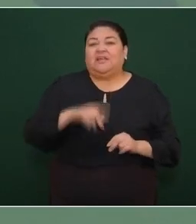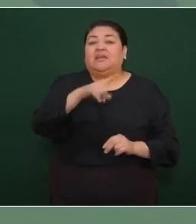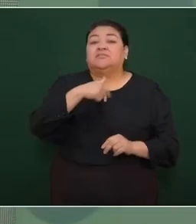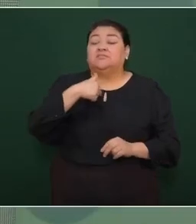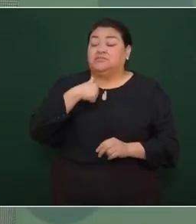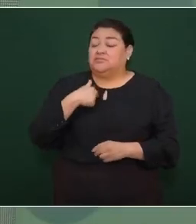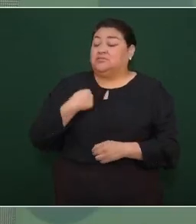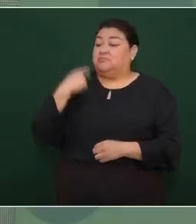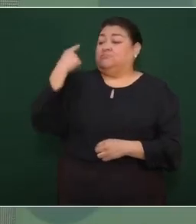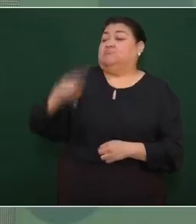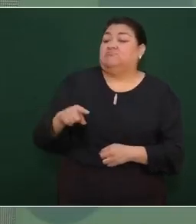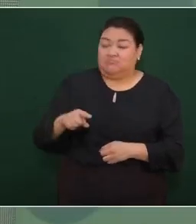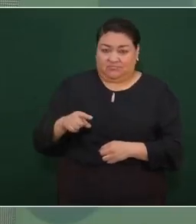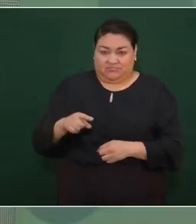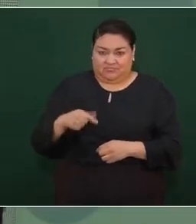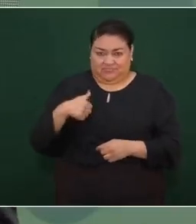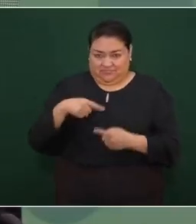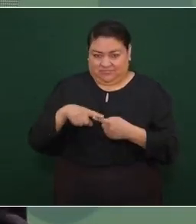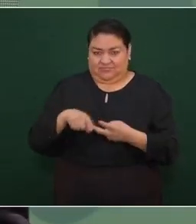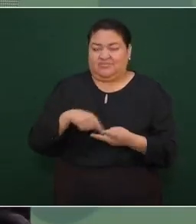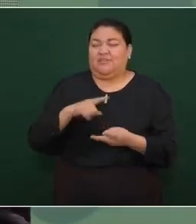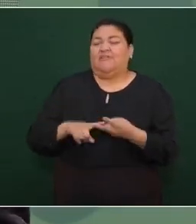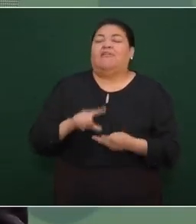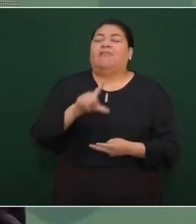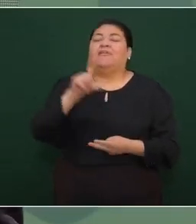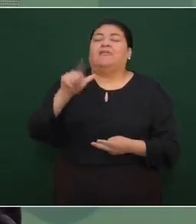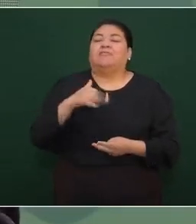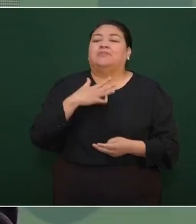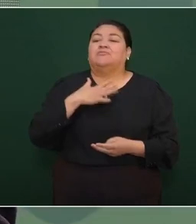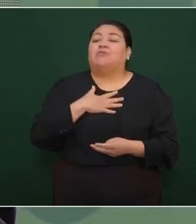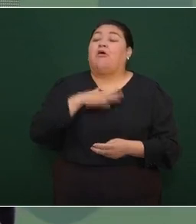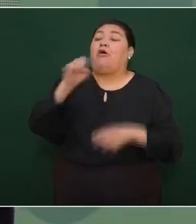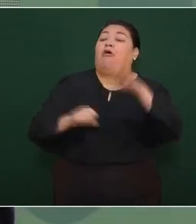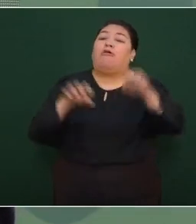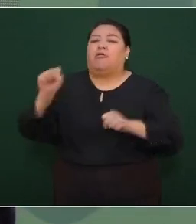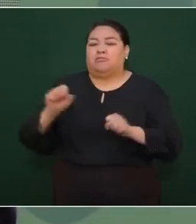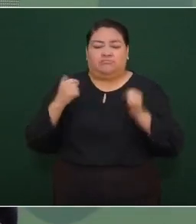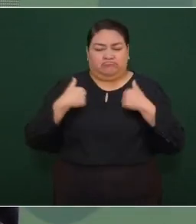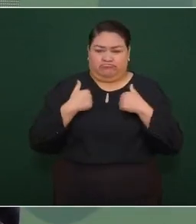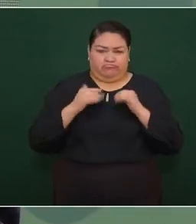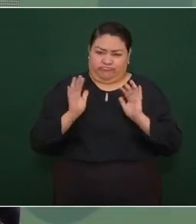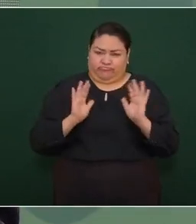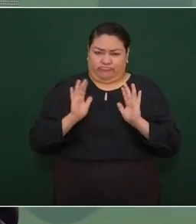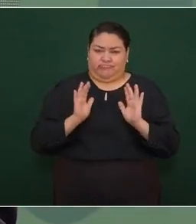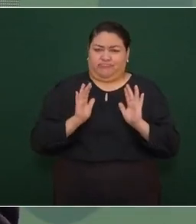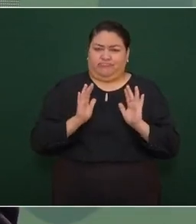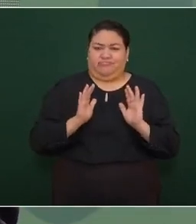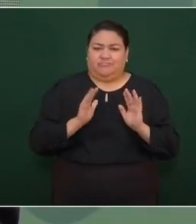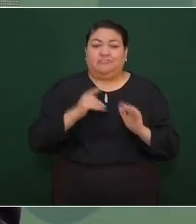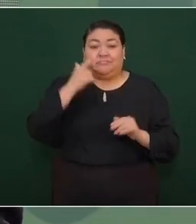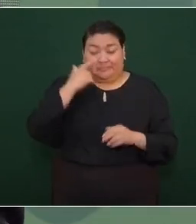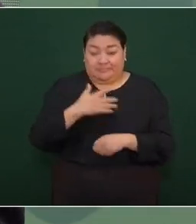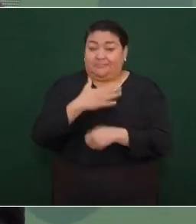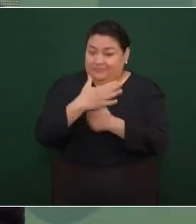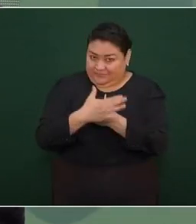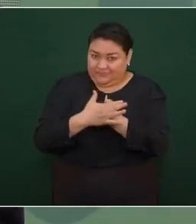dictadores comunistas no este vamos